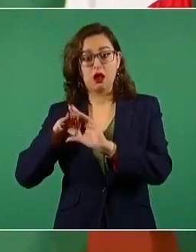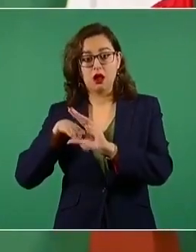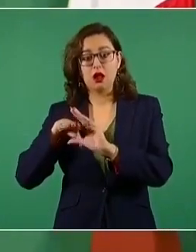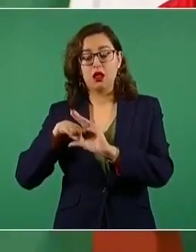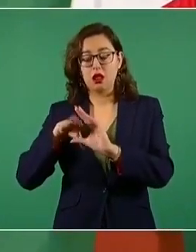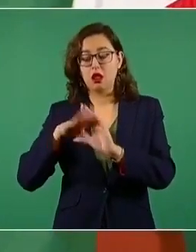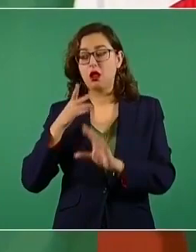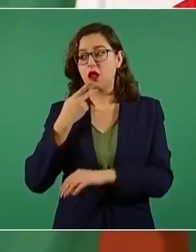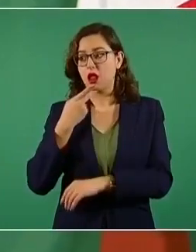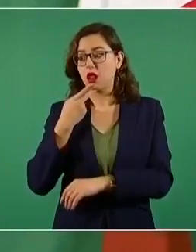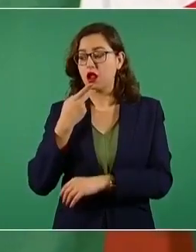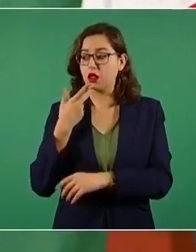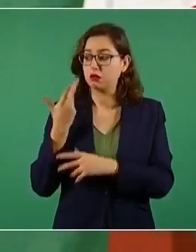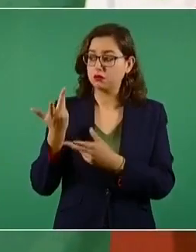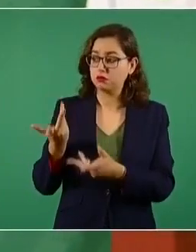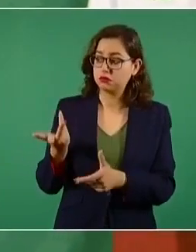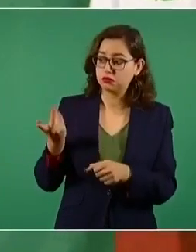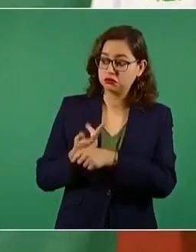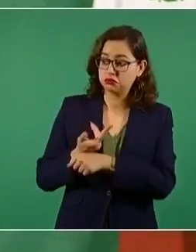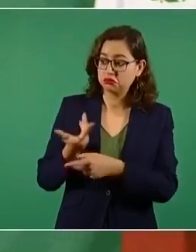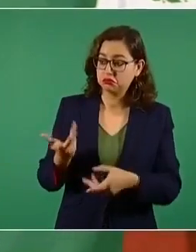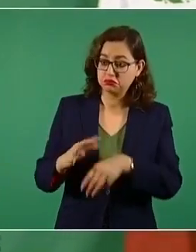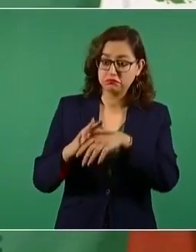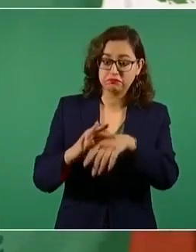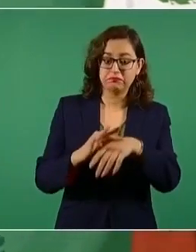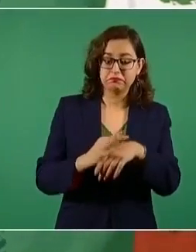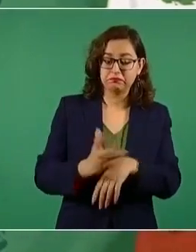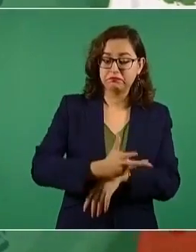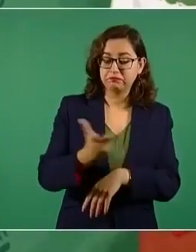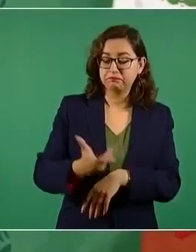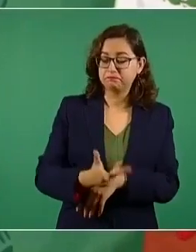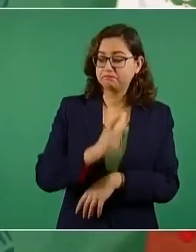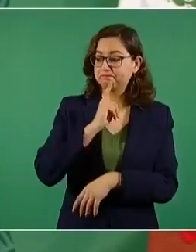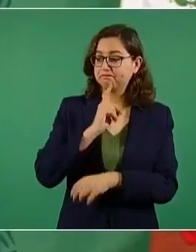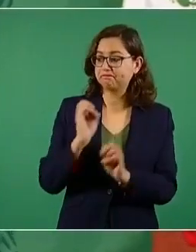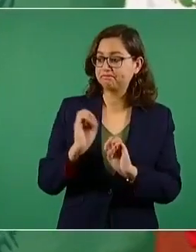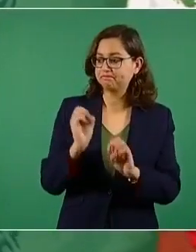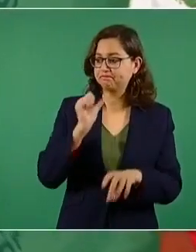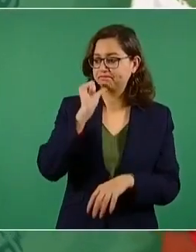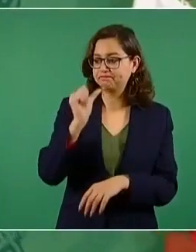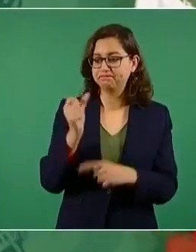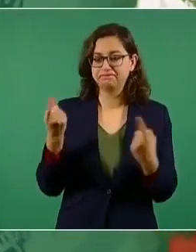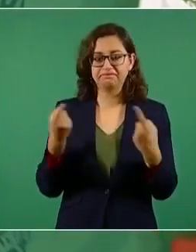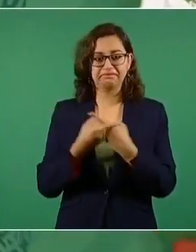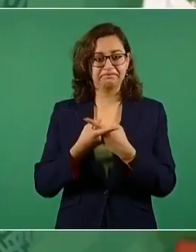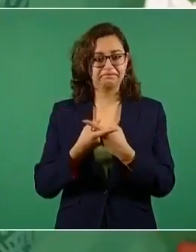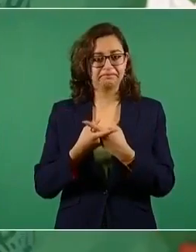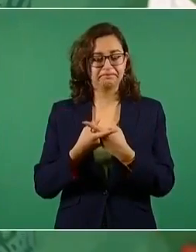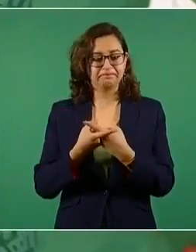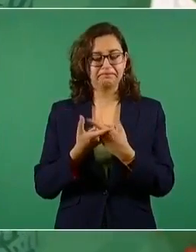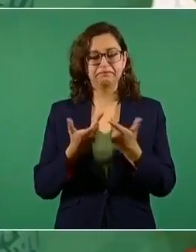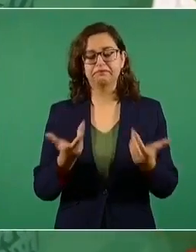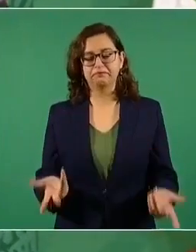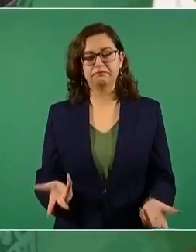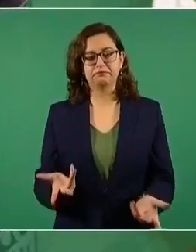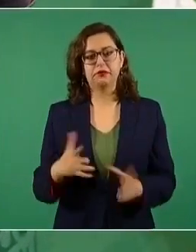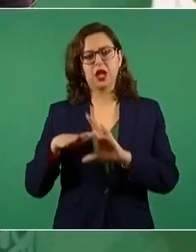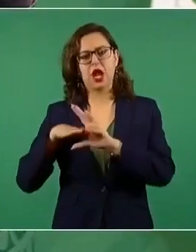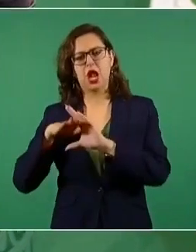es decir, nos importa la educación y más la educación pública. Pero en los hechos